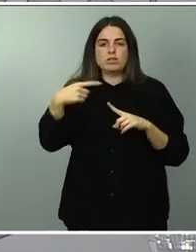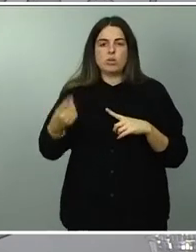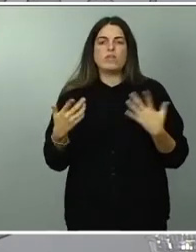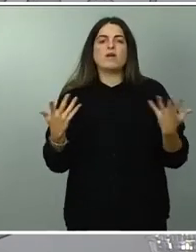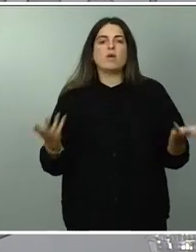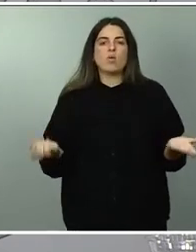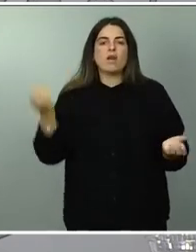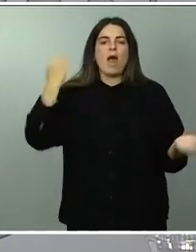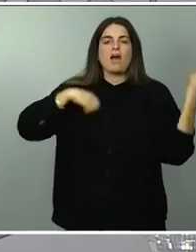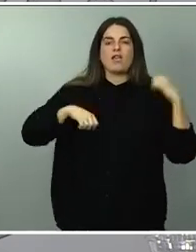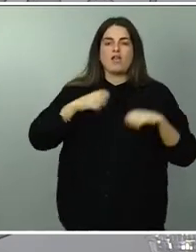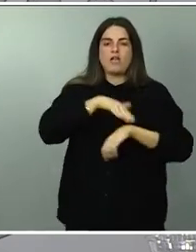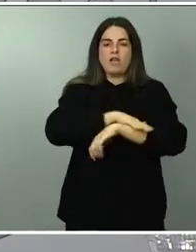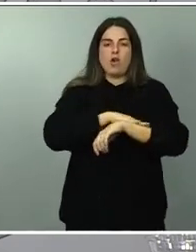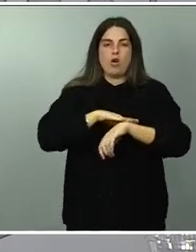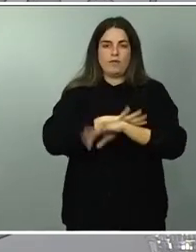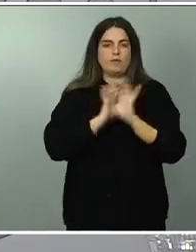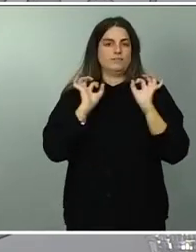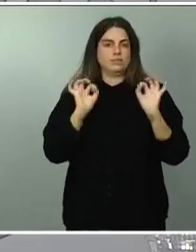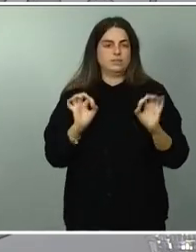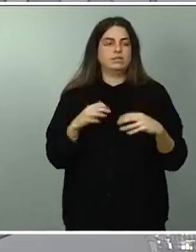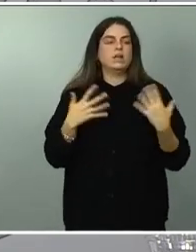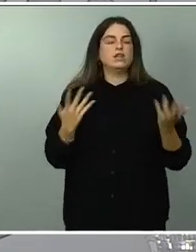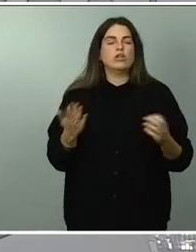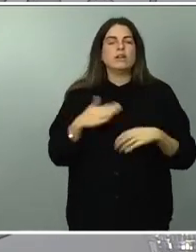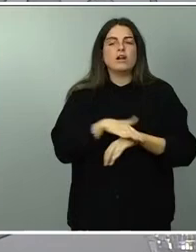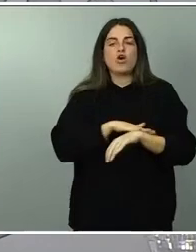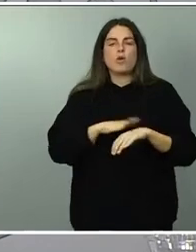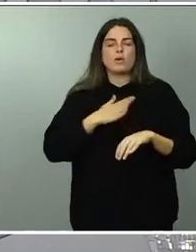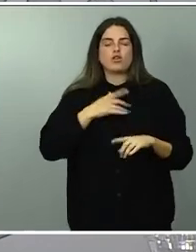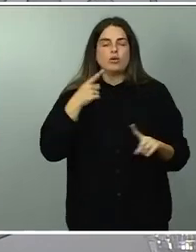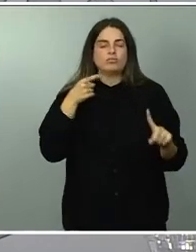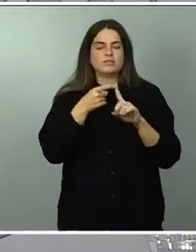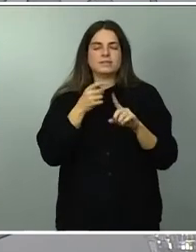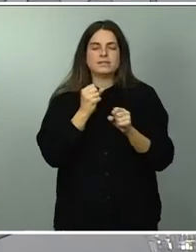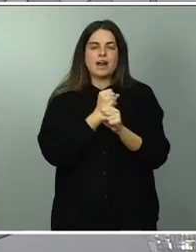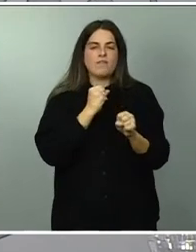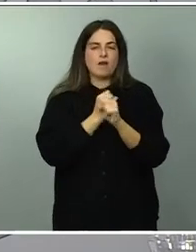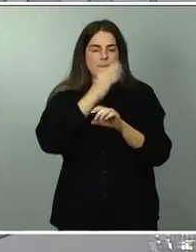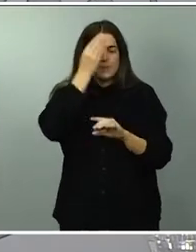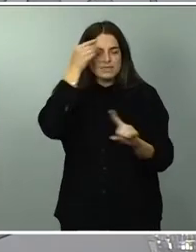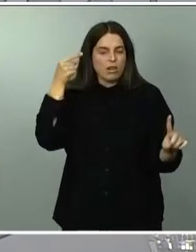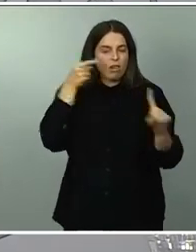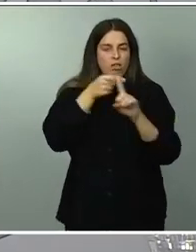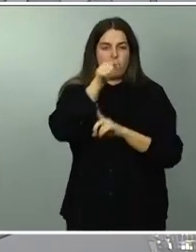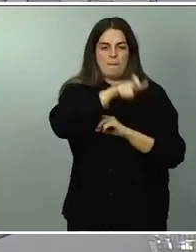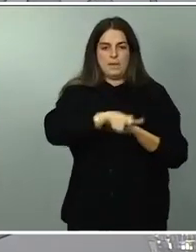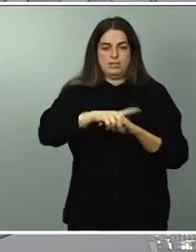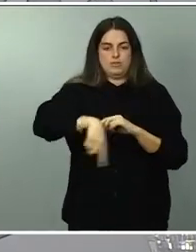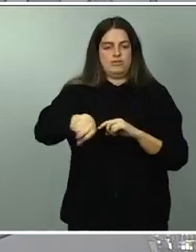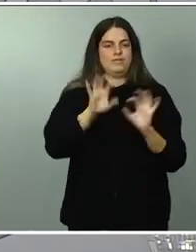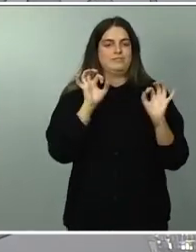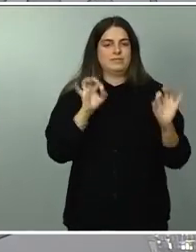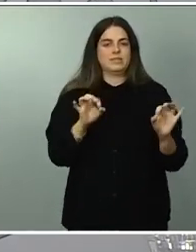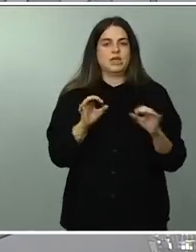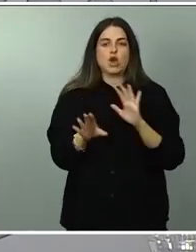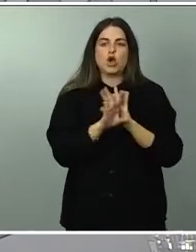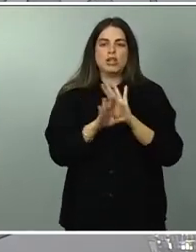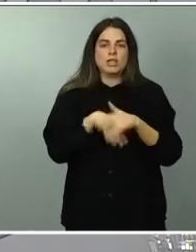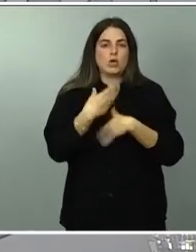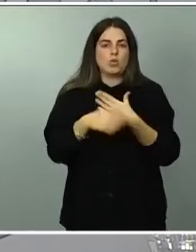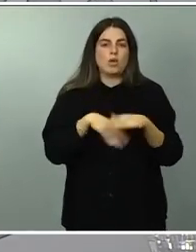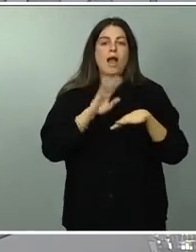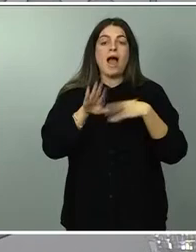gobierno por tanto el gobierno trabaja pensando en esa gente y así vamos a seguir hasta el día en que convoquemos las